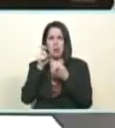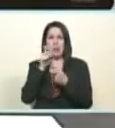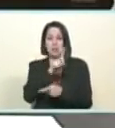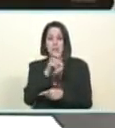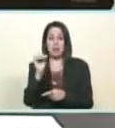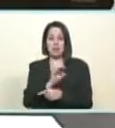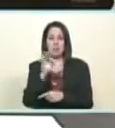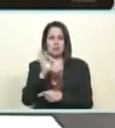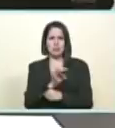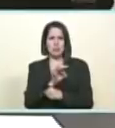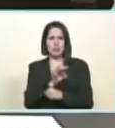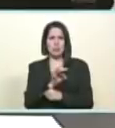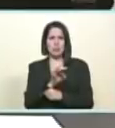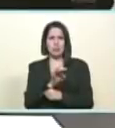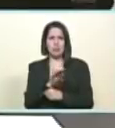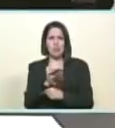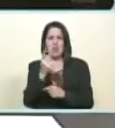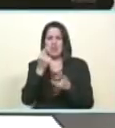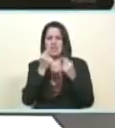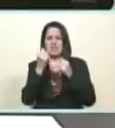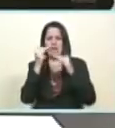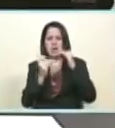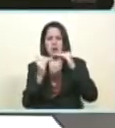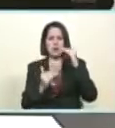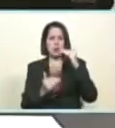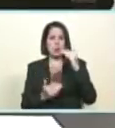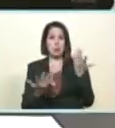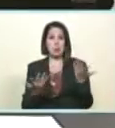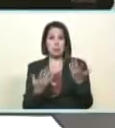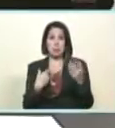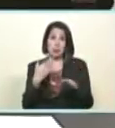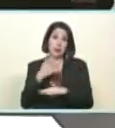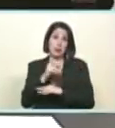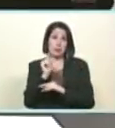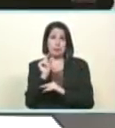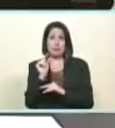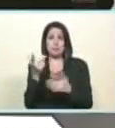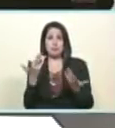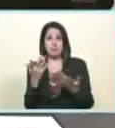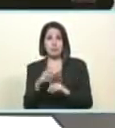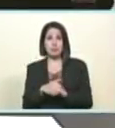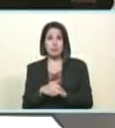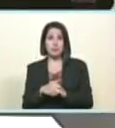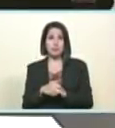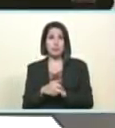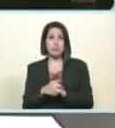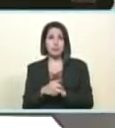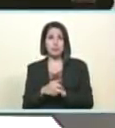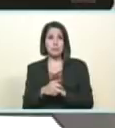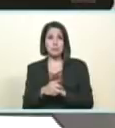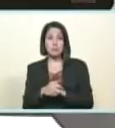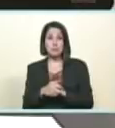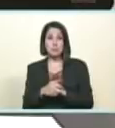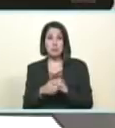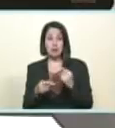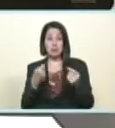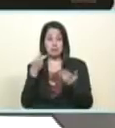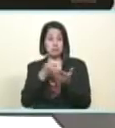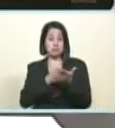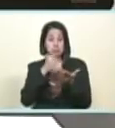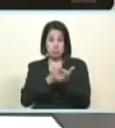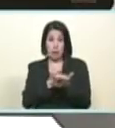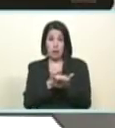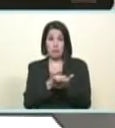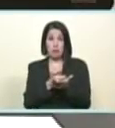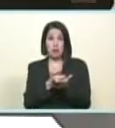el 20% del salario mínimo pero la iba a cobrar pues cuatro chulupitos cuando se la depositaba